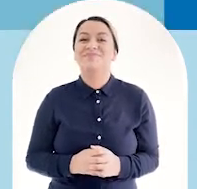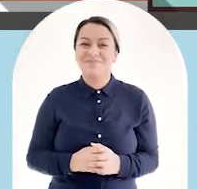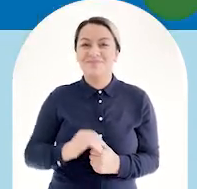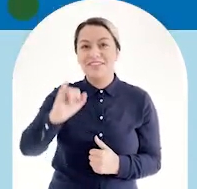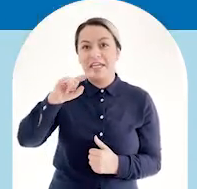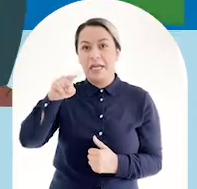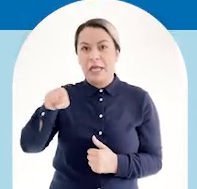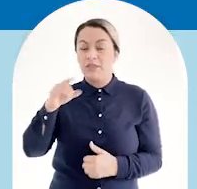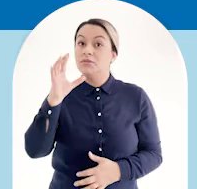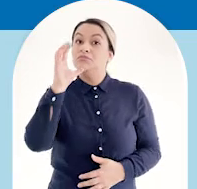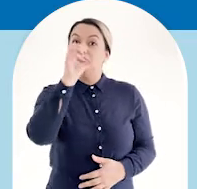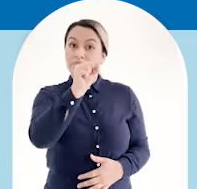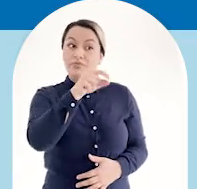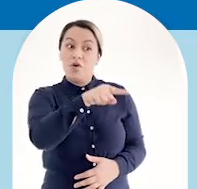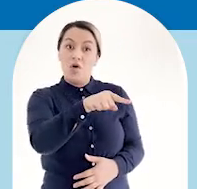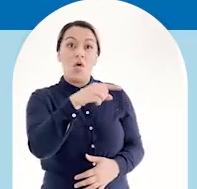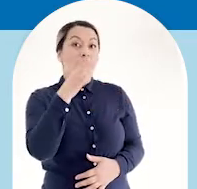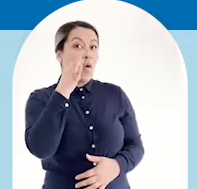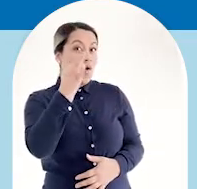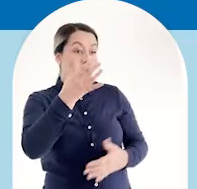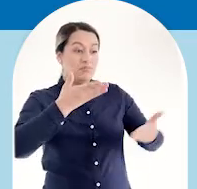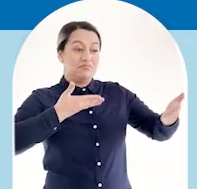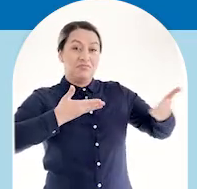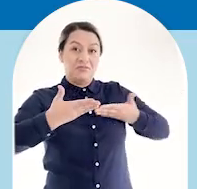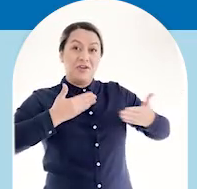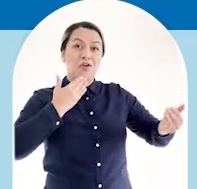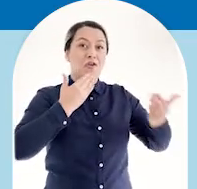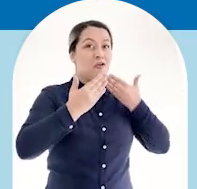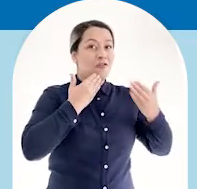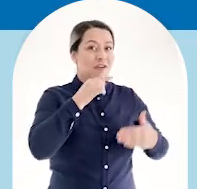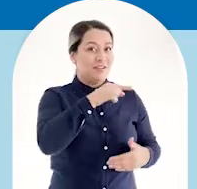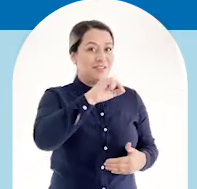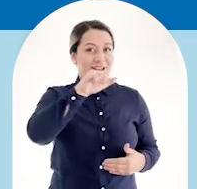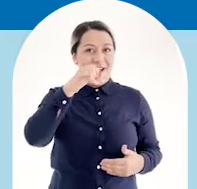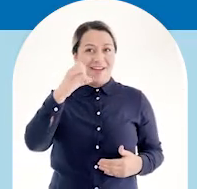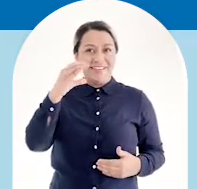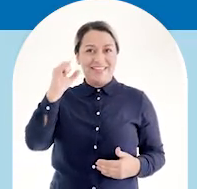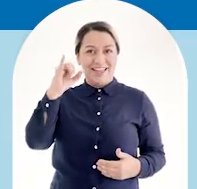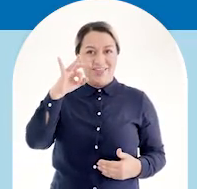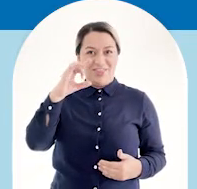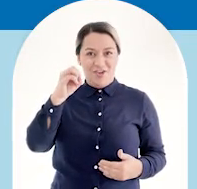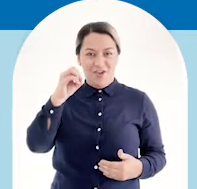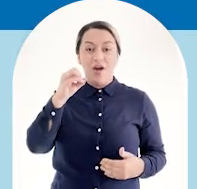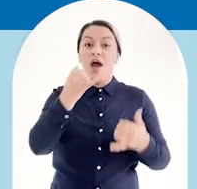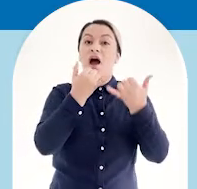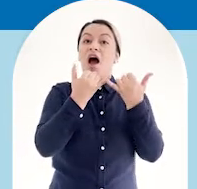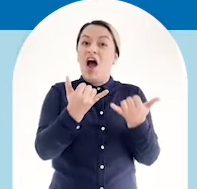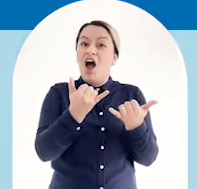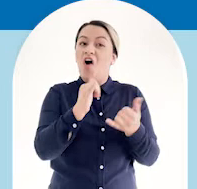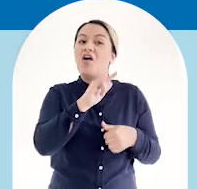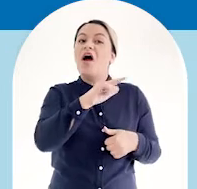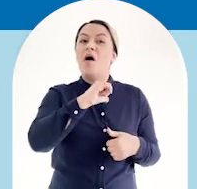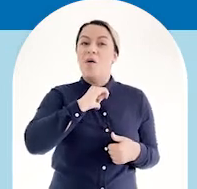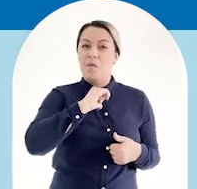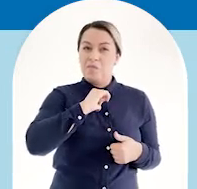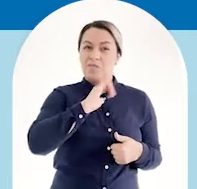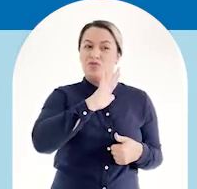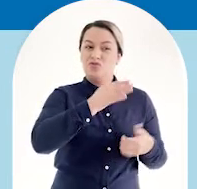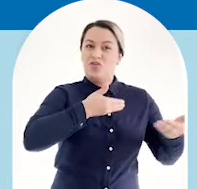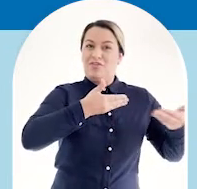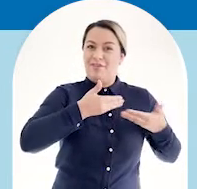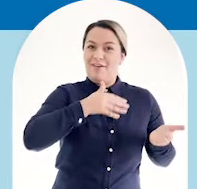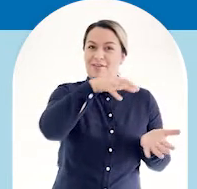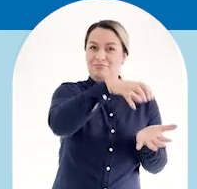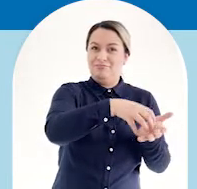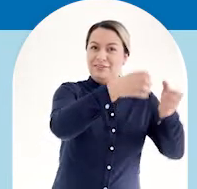Inés se entera que el tendero de confianza de su barrio, Don Jacinto, ahora es todo un corresponsal bancario del